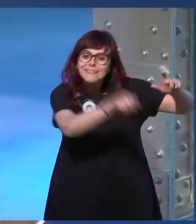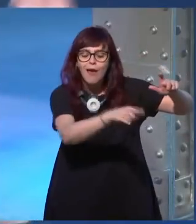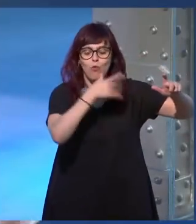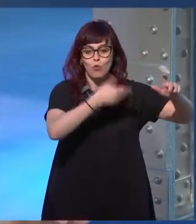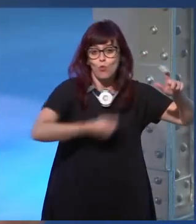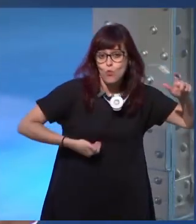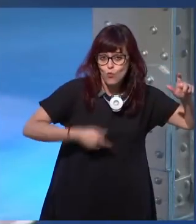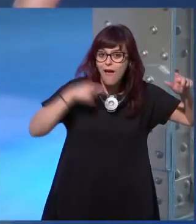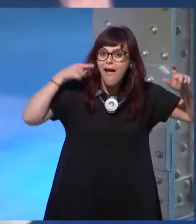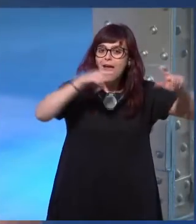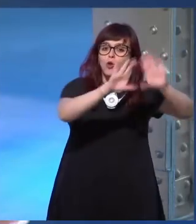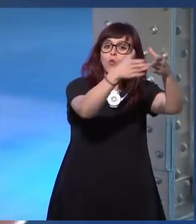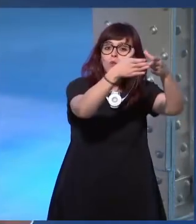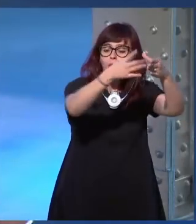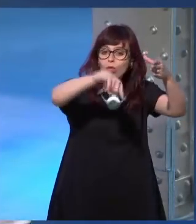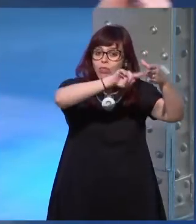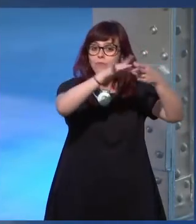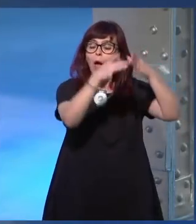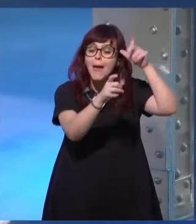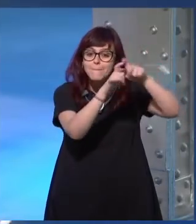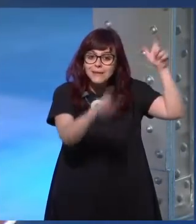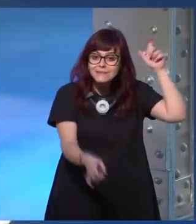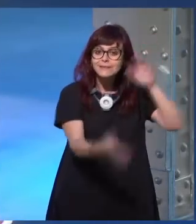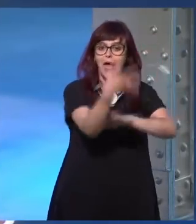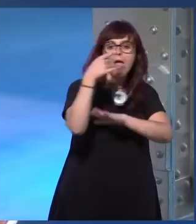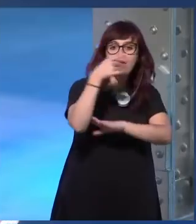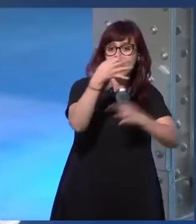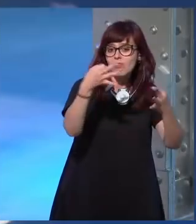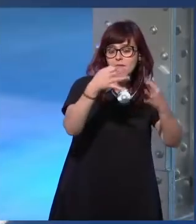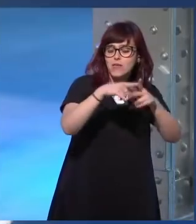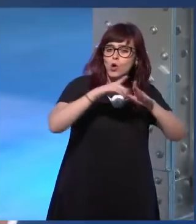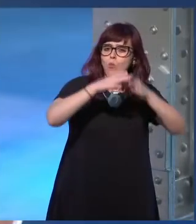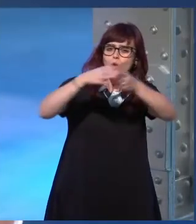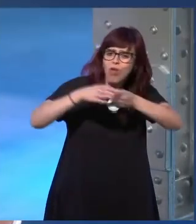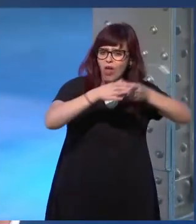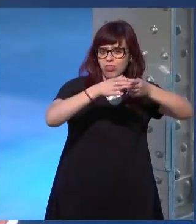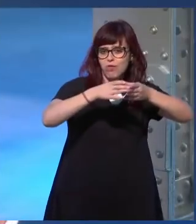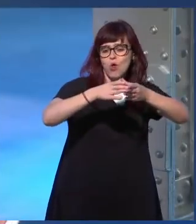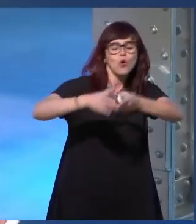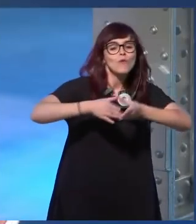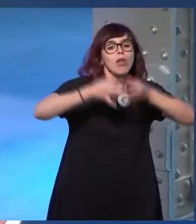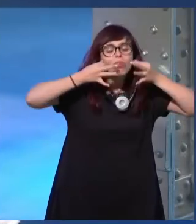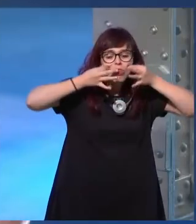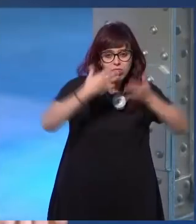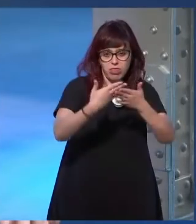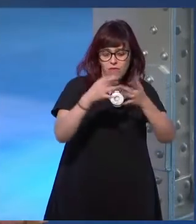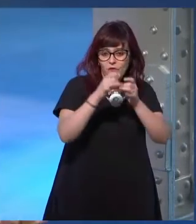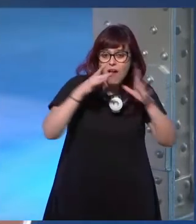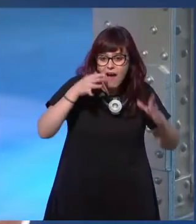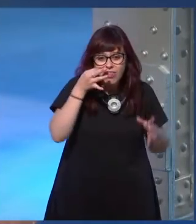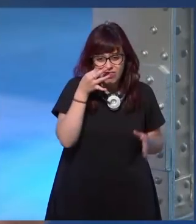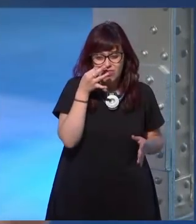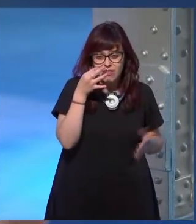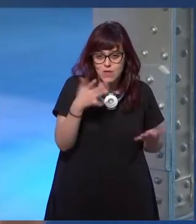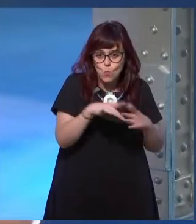gustaría es que estas comunidades creadas por empresas se convirtieran en comunidades de verdad comunidades como las que tenemos en nuestra vida